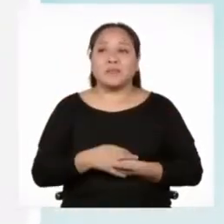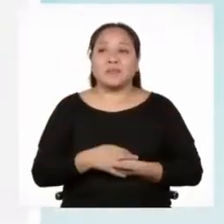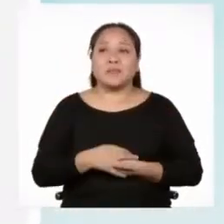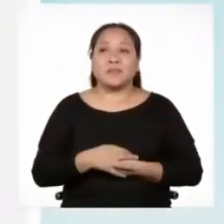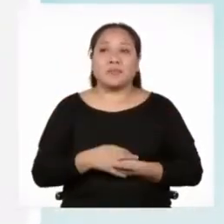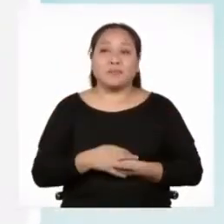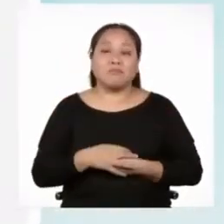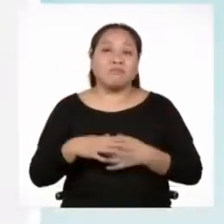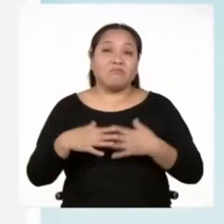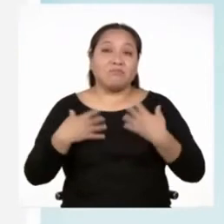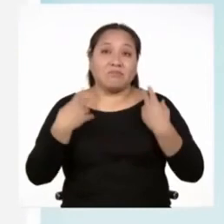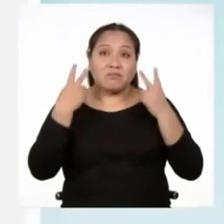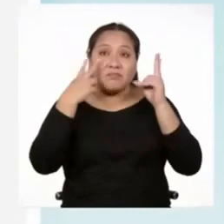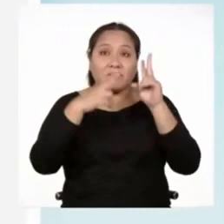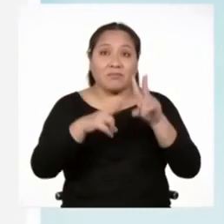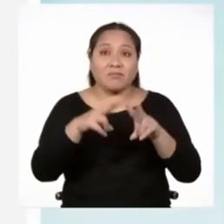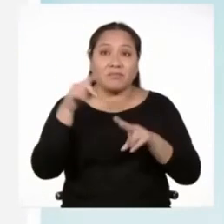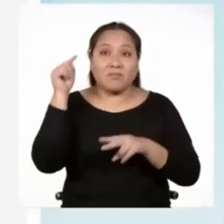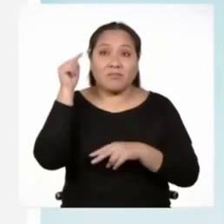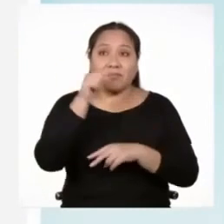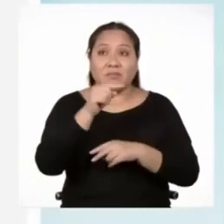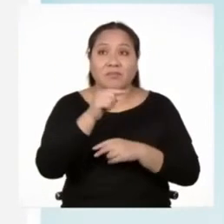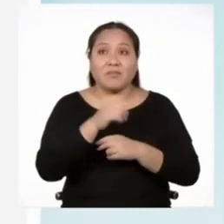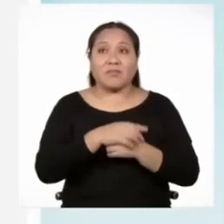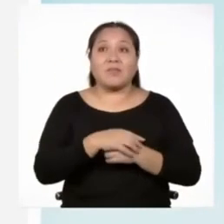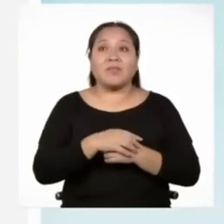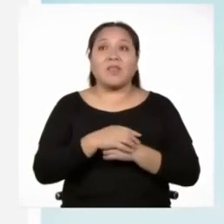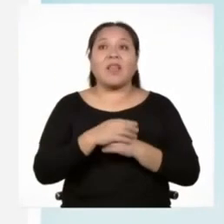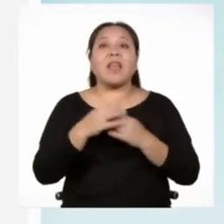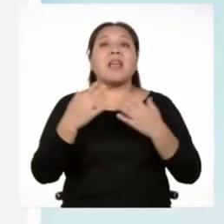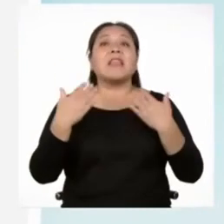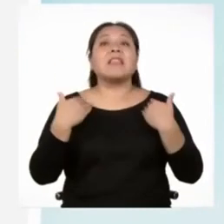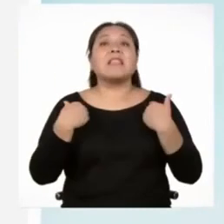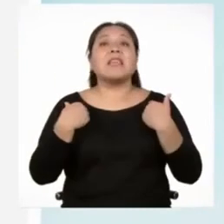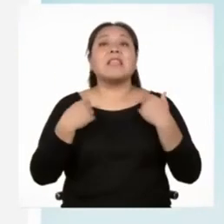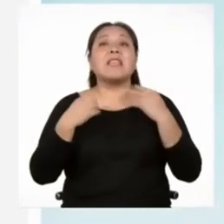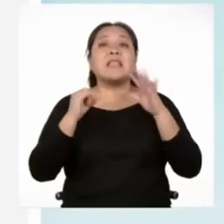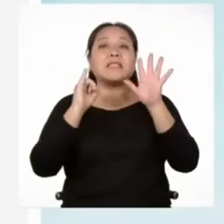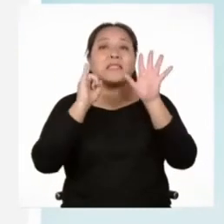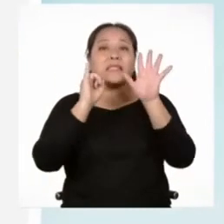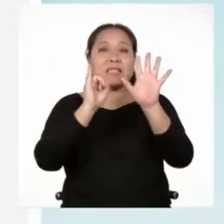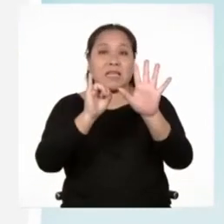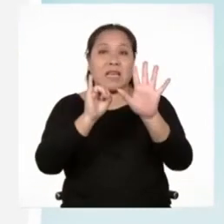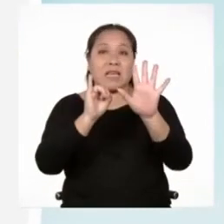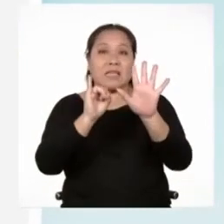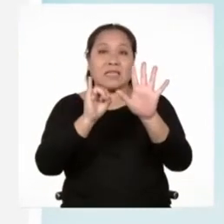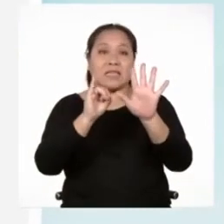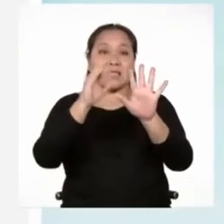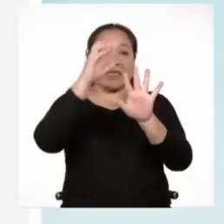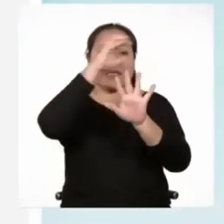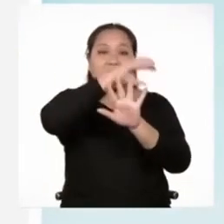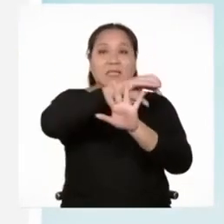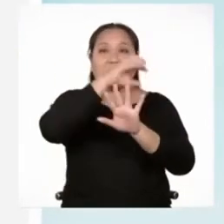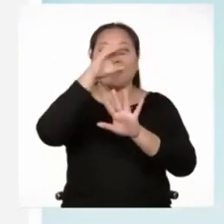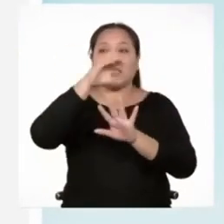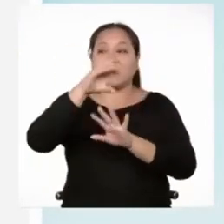Podemos ver que esta tira cómica se compone de seis viñetas o escenas.